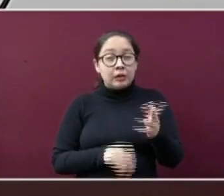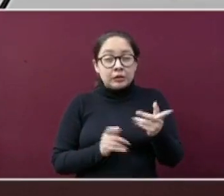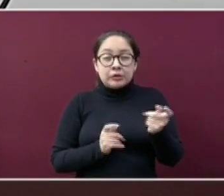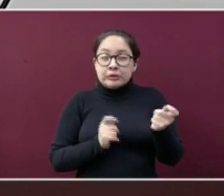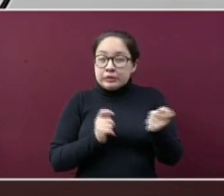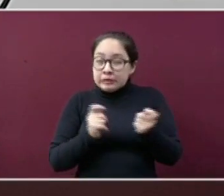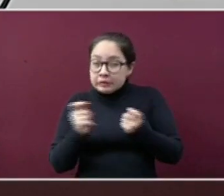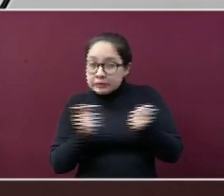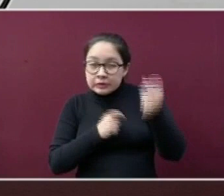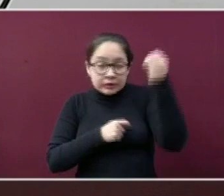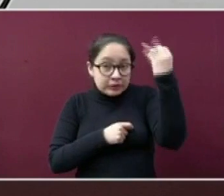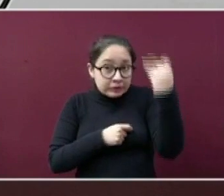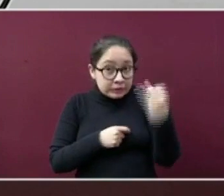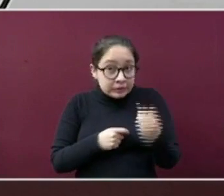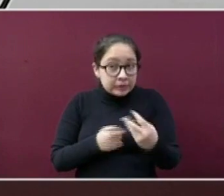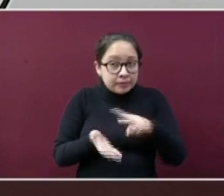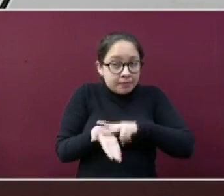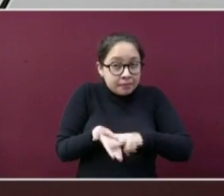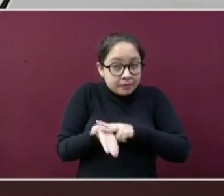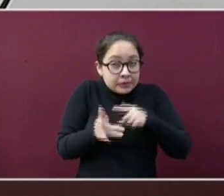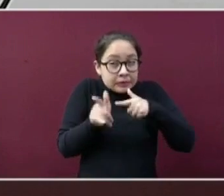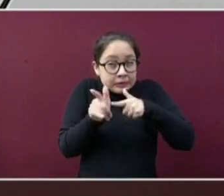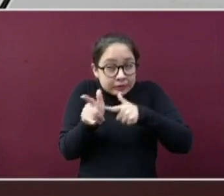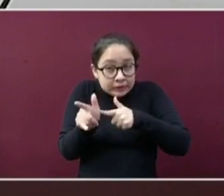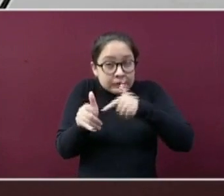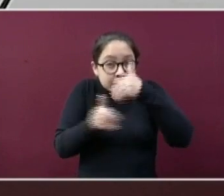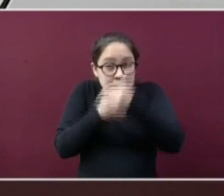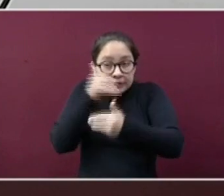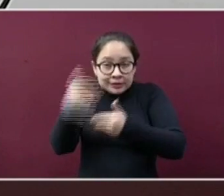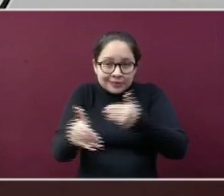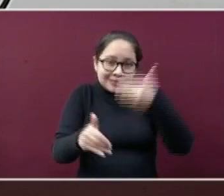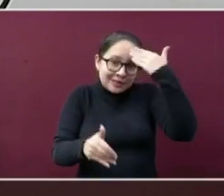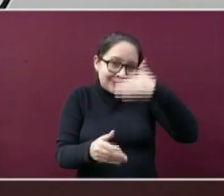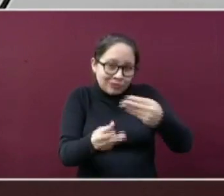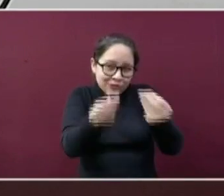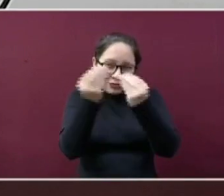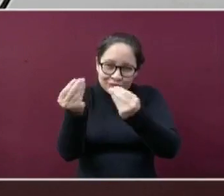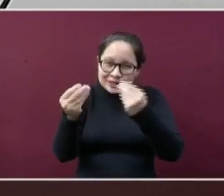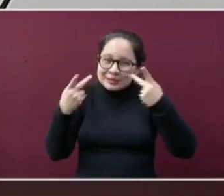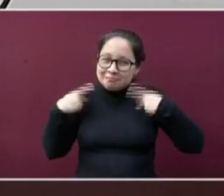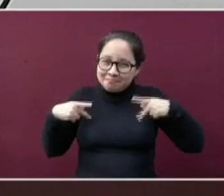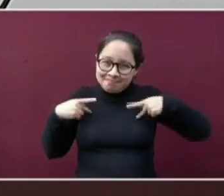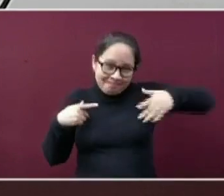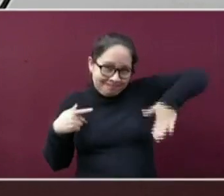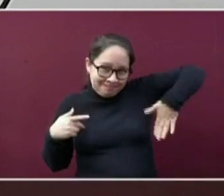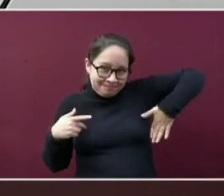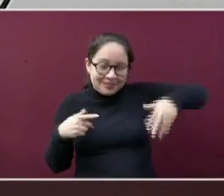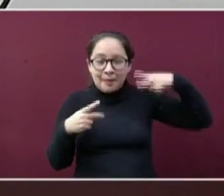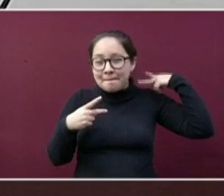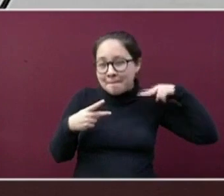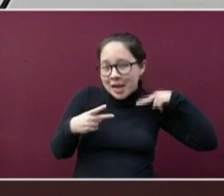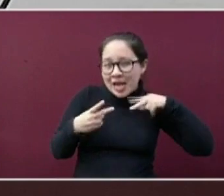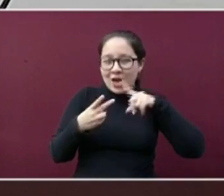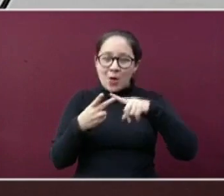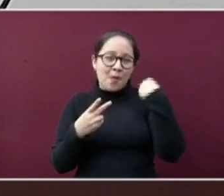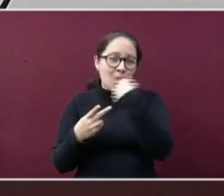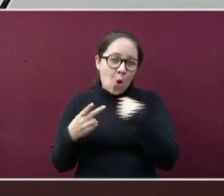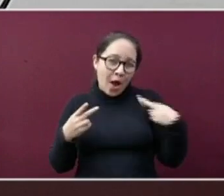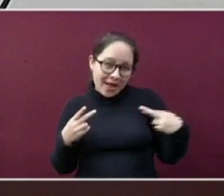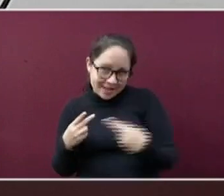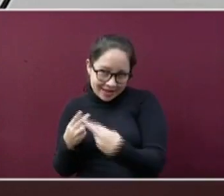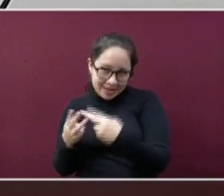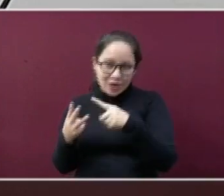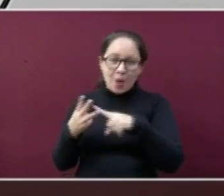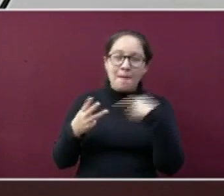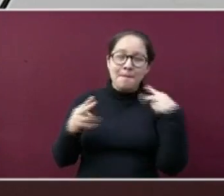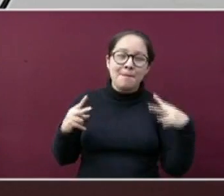Sin embargo, sabemos que un buen número de personas, principalmente en Veracruz Puerto, Boca del Río, Poza